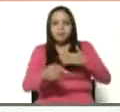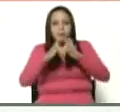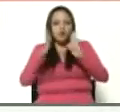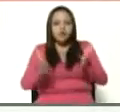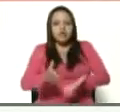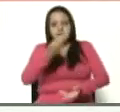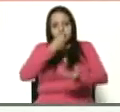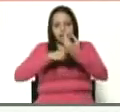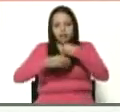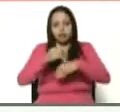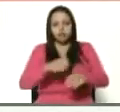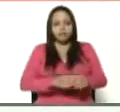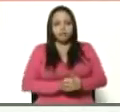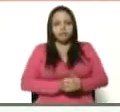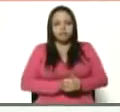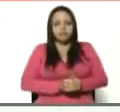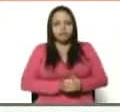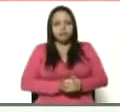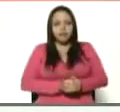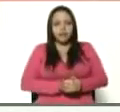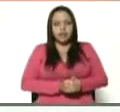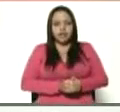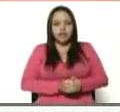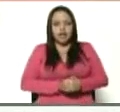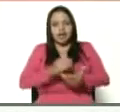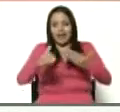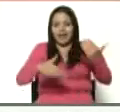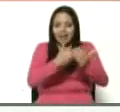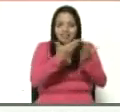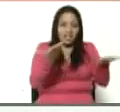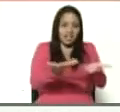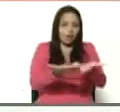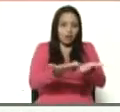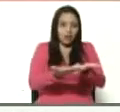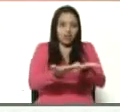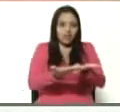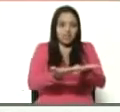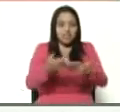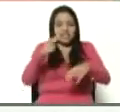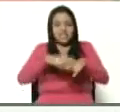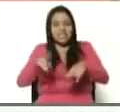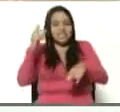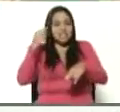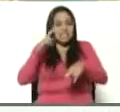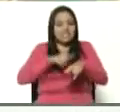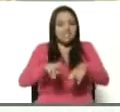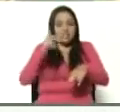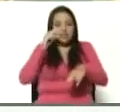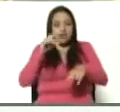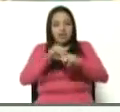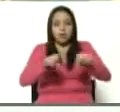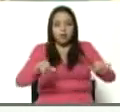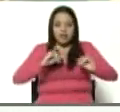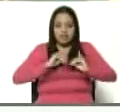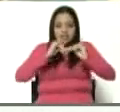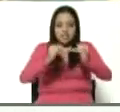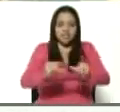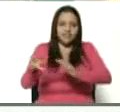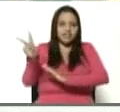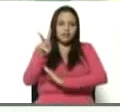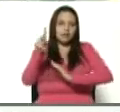a la escuela inicial, a los niños y niñas de la escuela inicial en Venezuela.